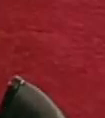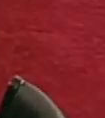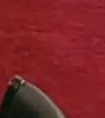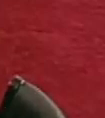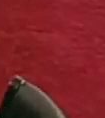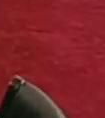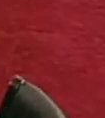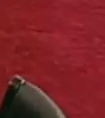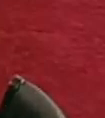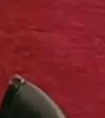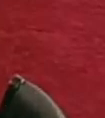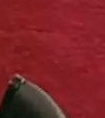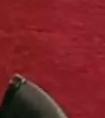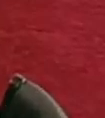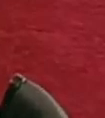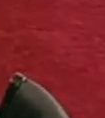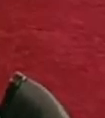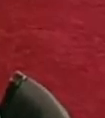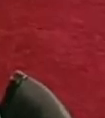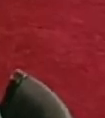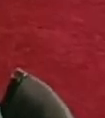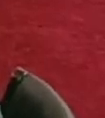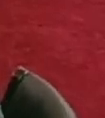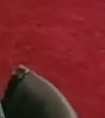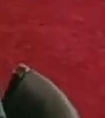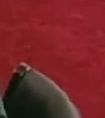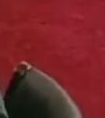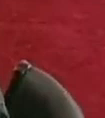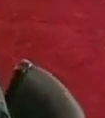Feliz domingo a toda Venezuela, mi saludo.